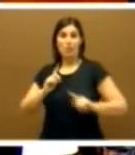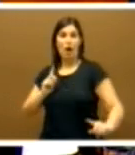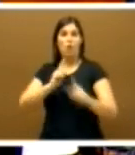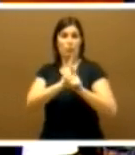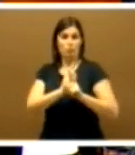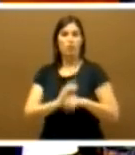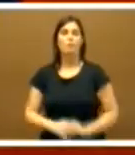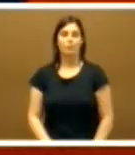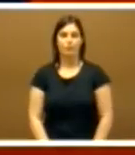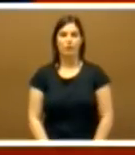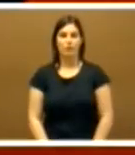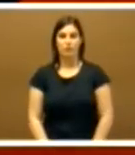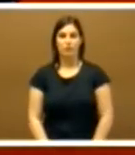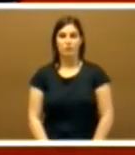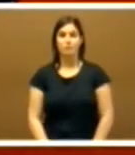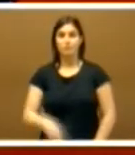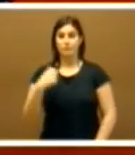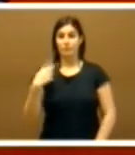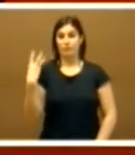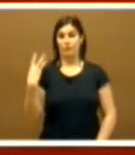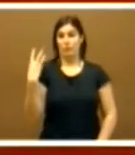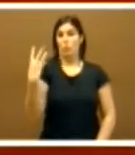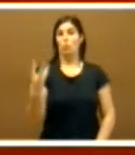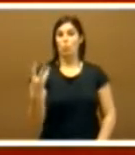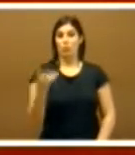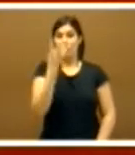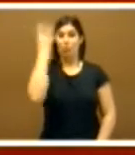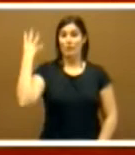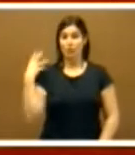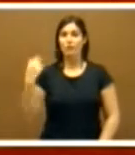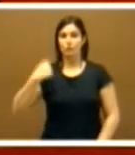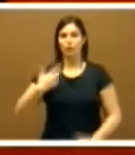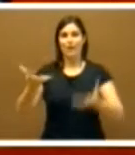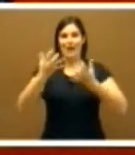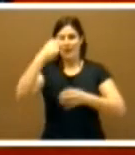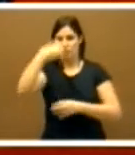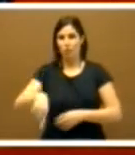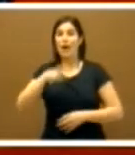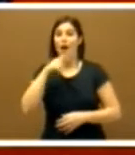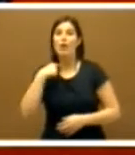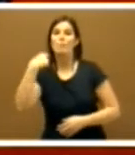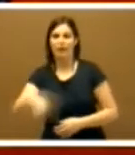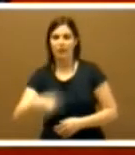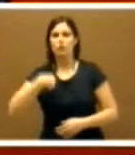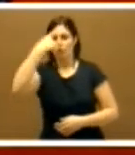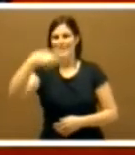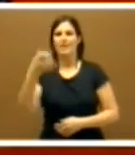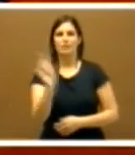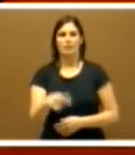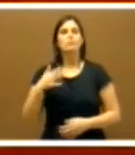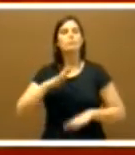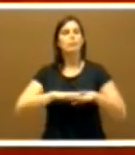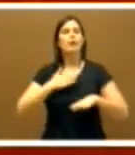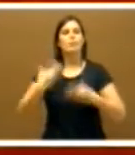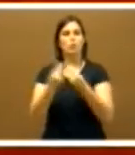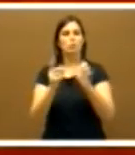oposición. Supe ganar hace cuatro años y le puedo asegurar que lo voy a saber perder ahora. Para mí ha sido un orgullo haber presidido la